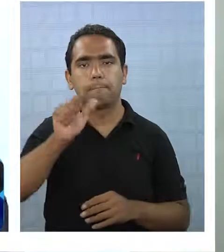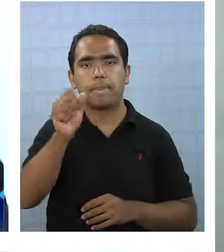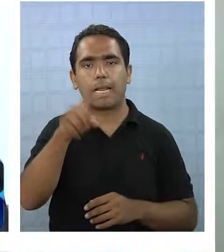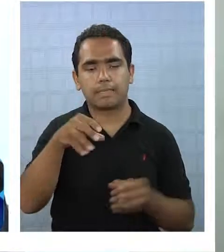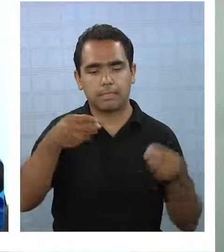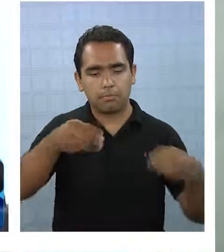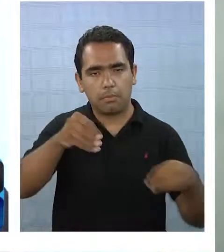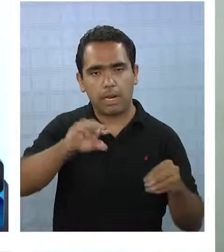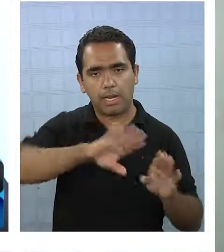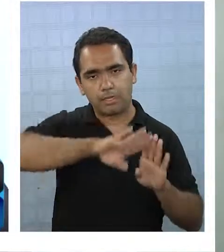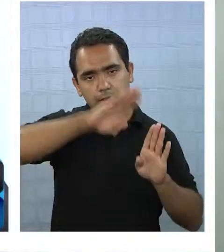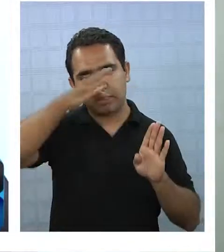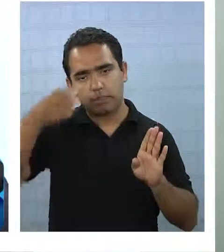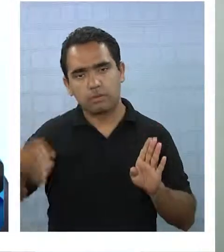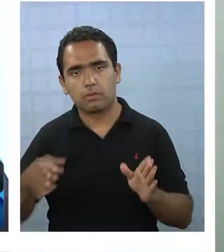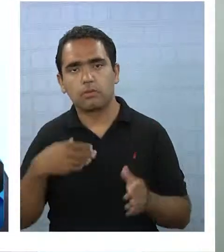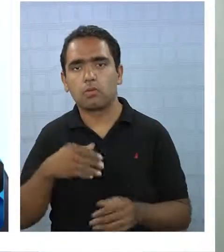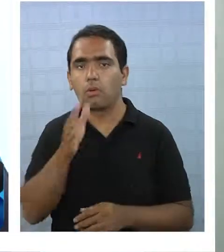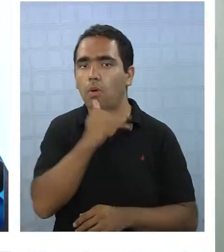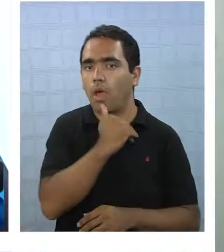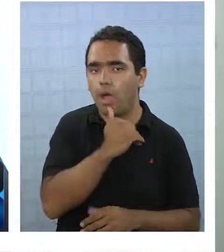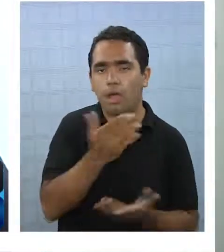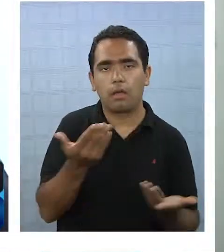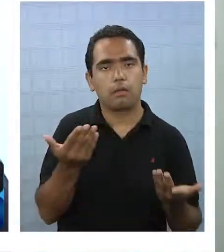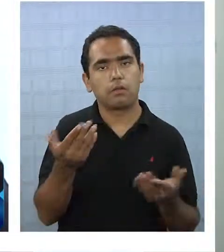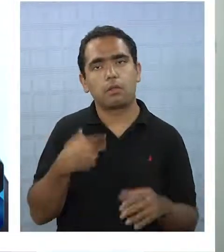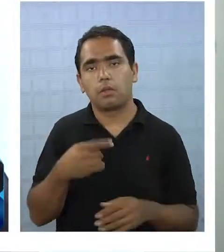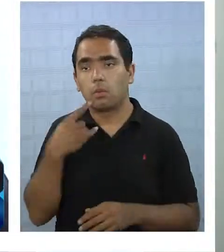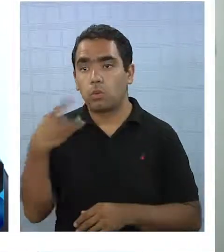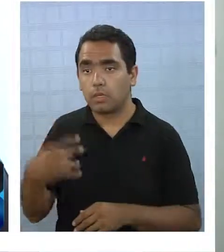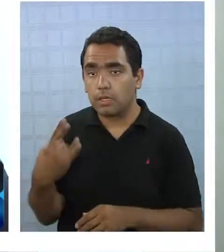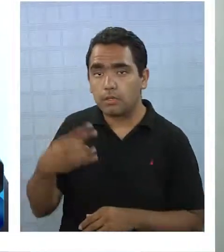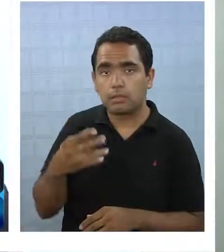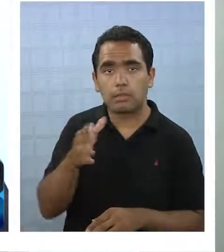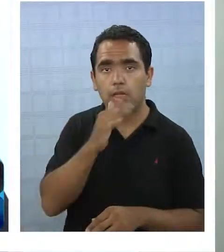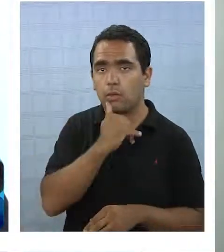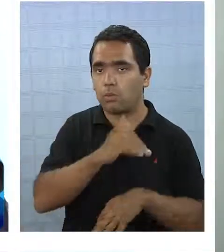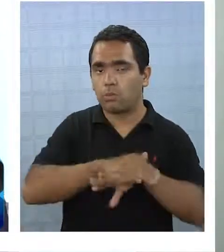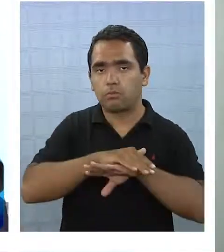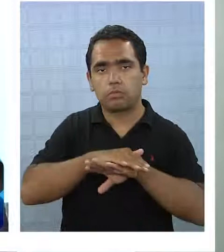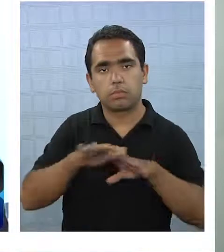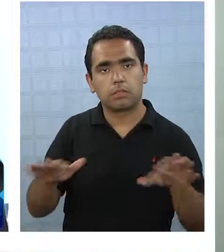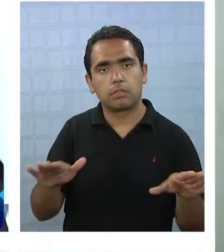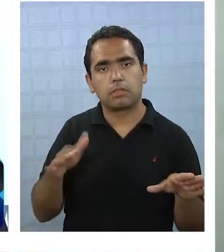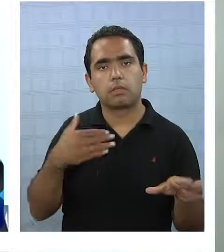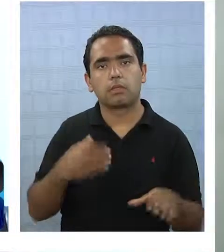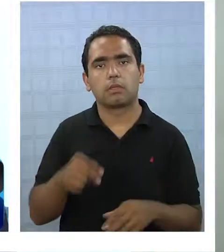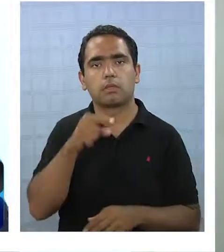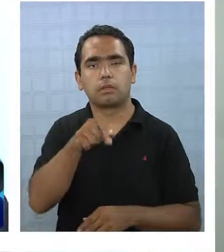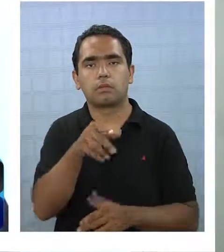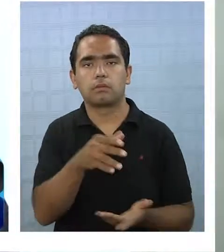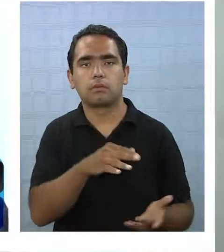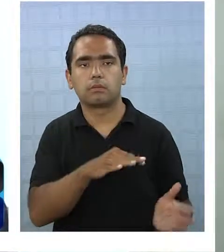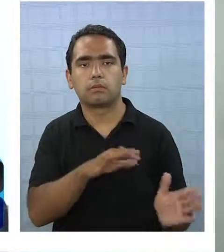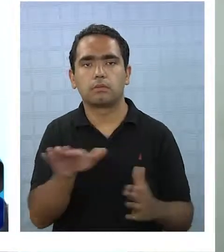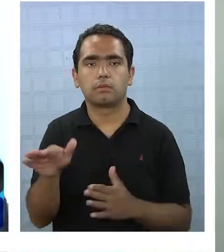encargados comunales de emergencia tampoco nos informaron de ningún tipo de afectación a la comunidad.